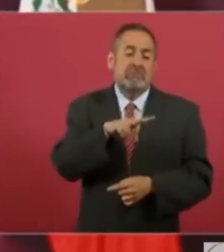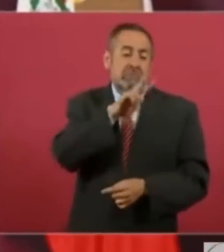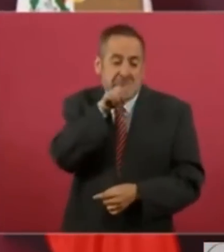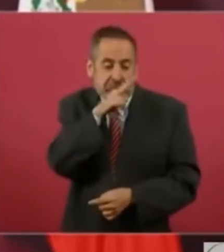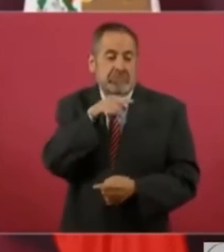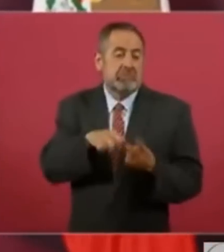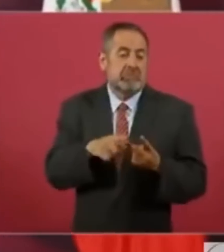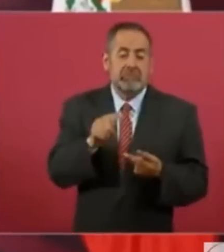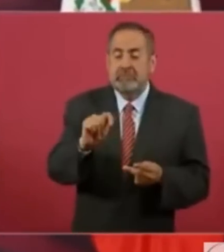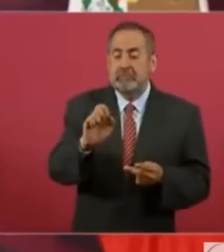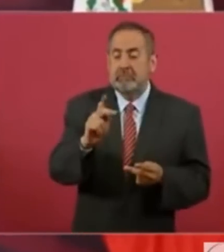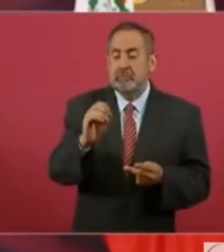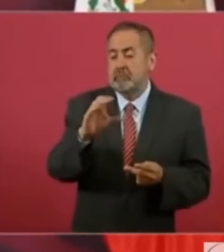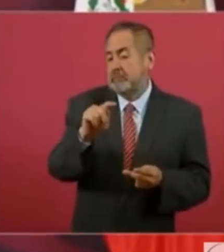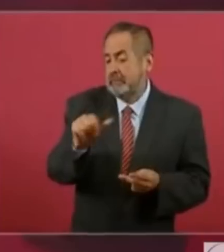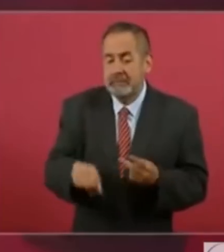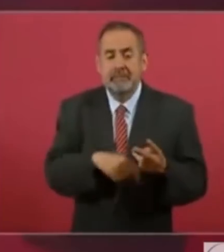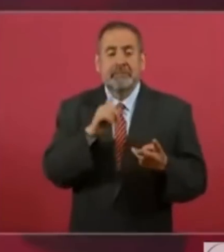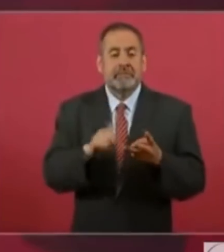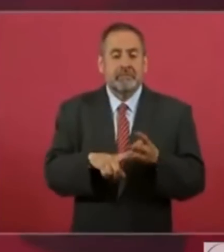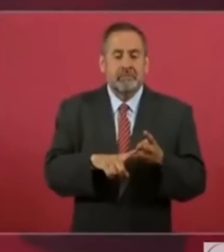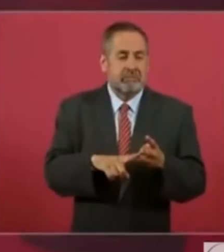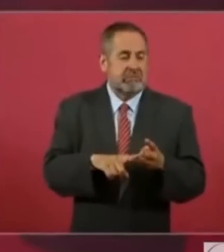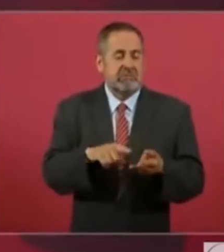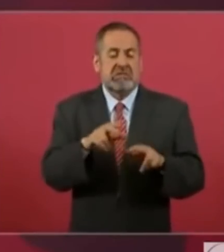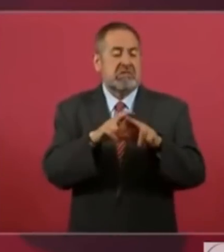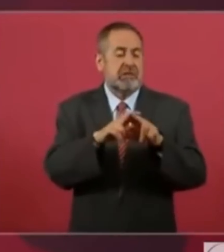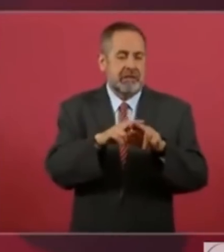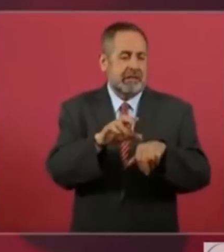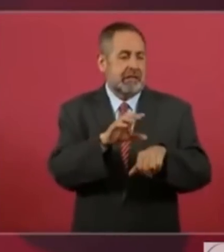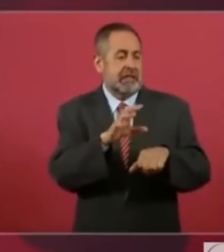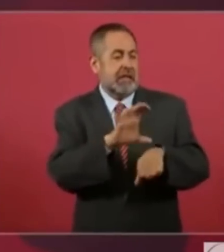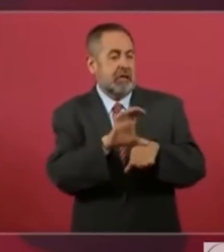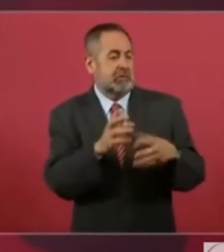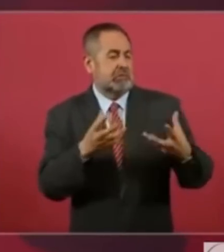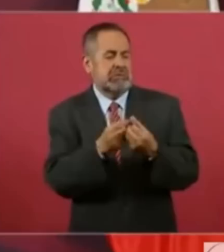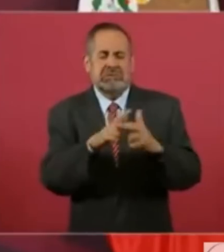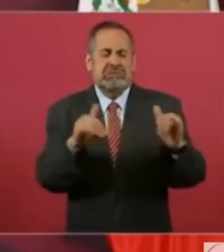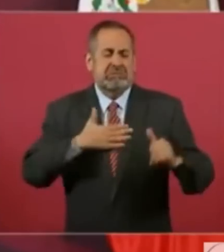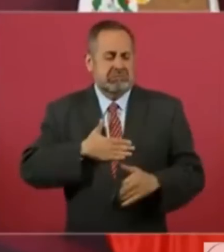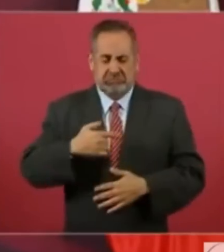con salinitas, ni al baño. Y cuando yo llegue,